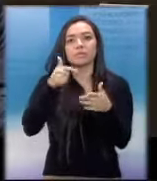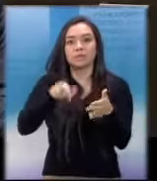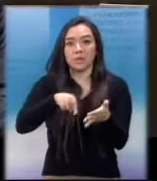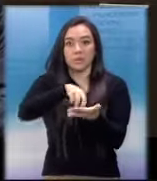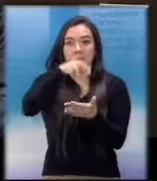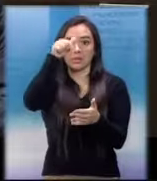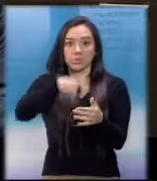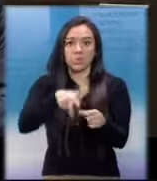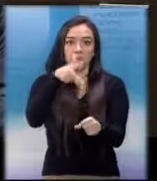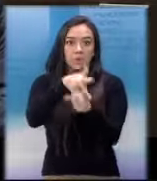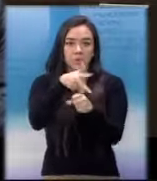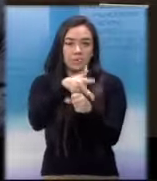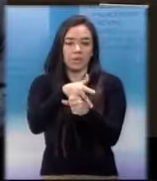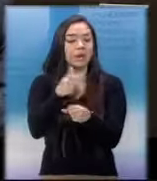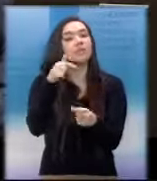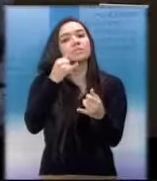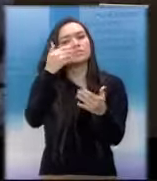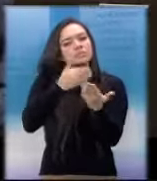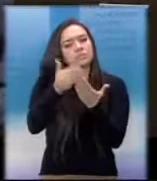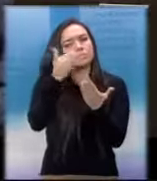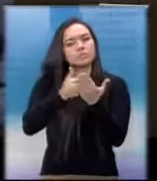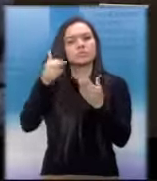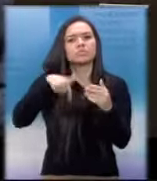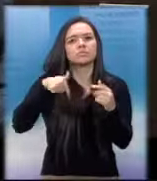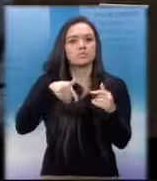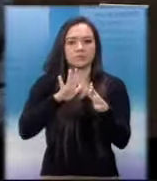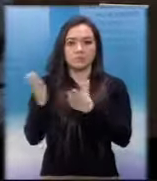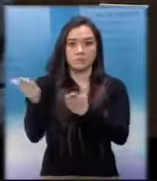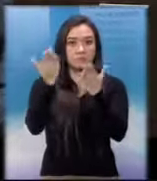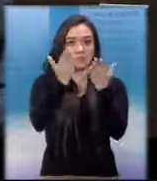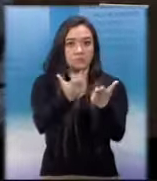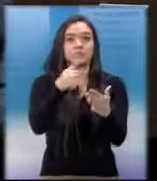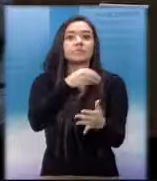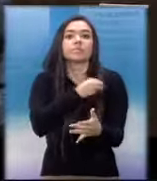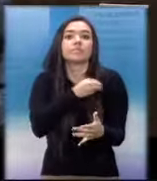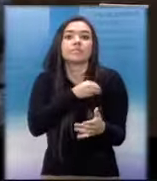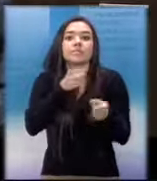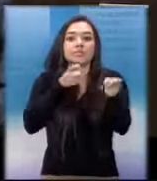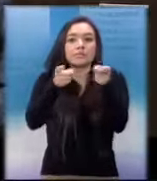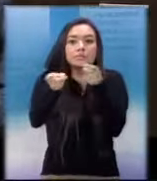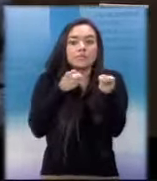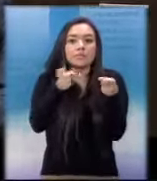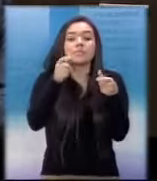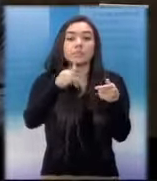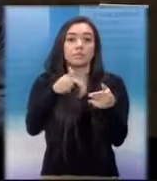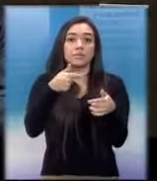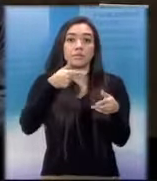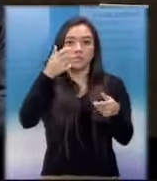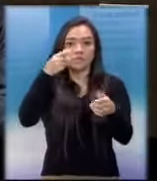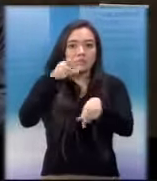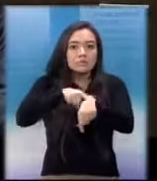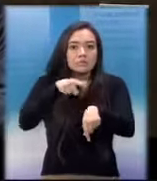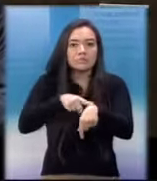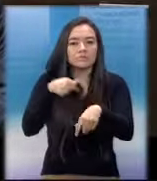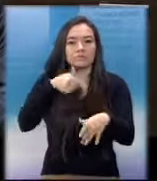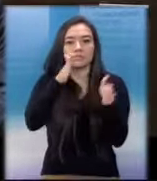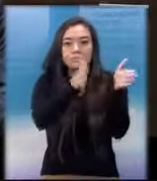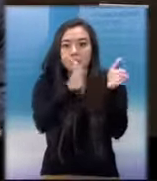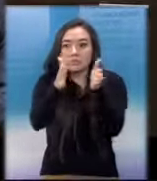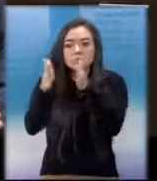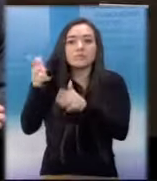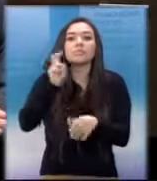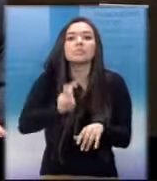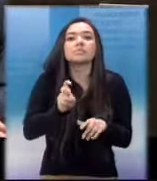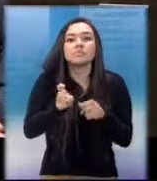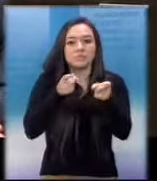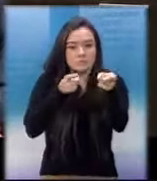y que son interpelaciones que podrían realizarse, pero realizarse con menos tiempo, con menos pérdida de tiempo y espacio y